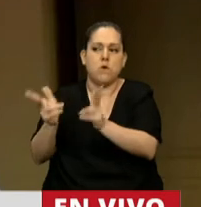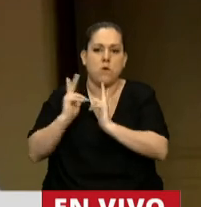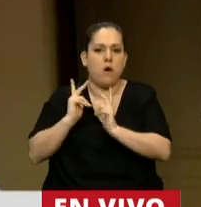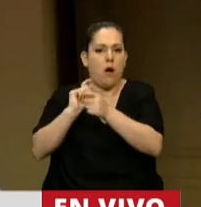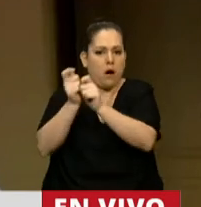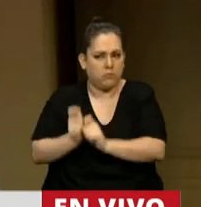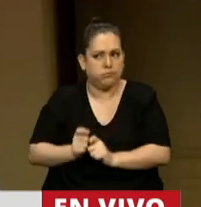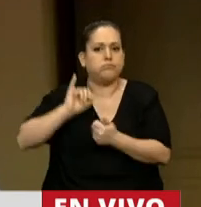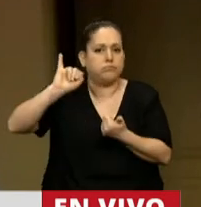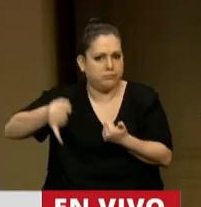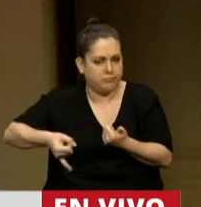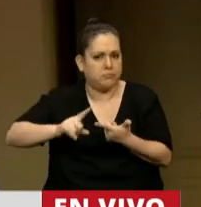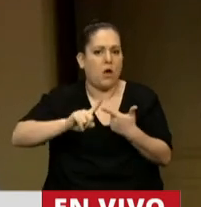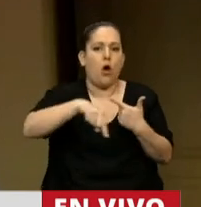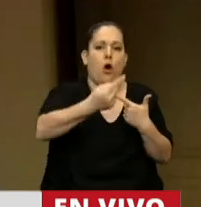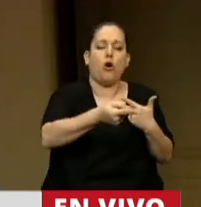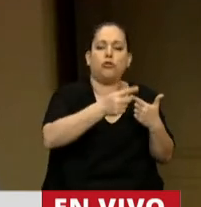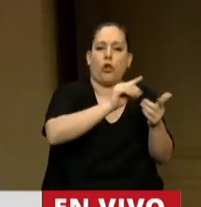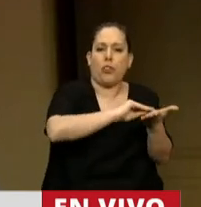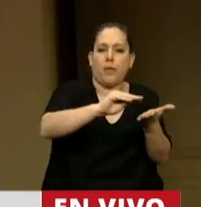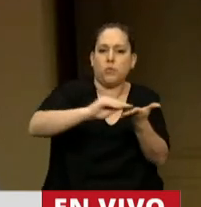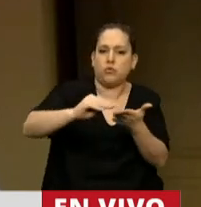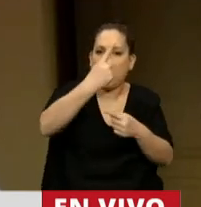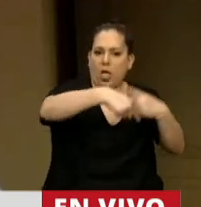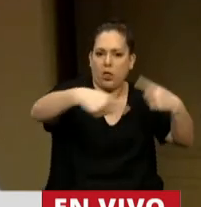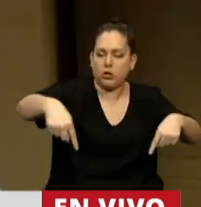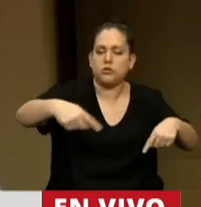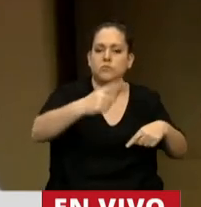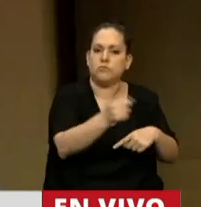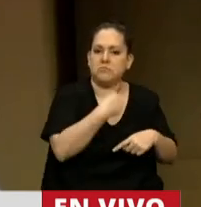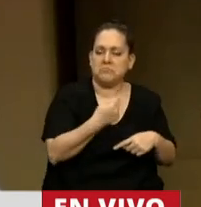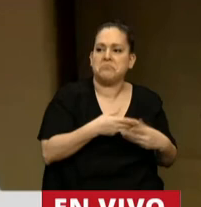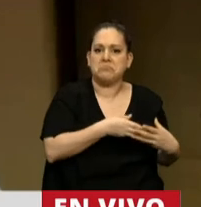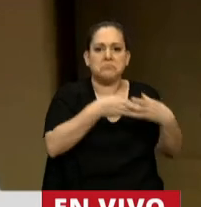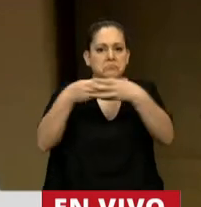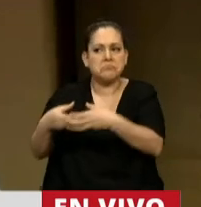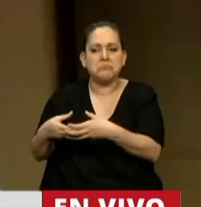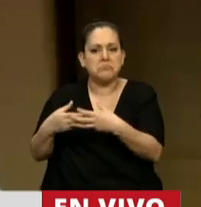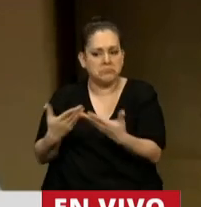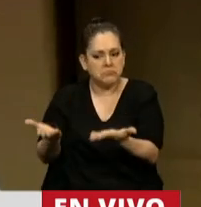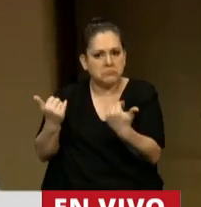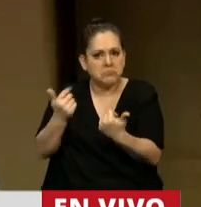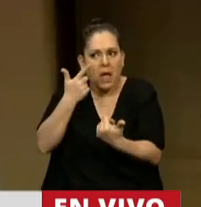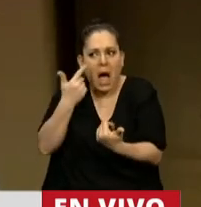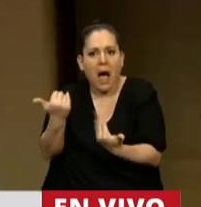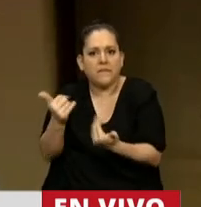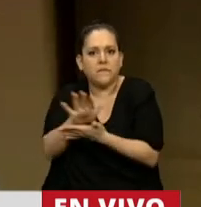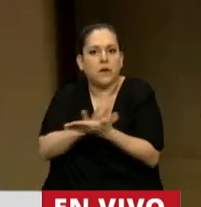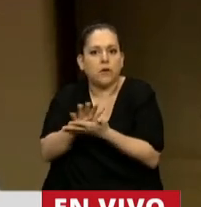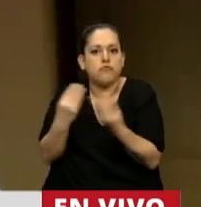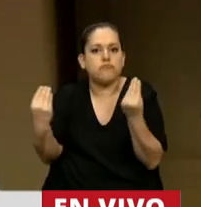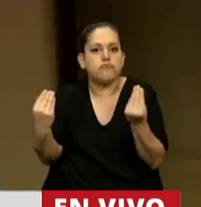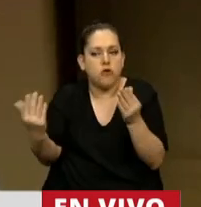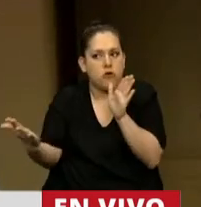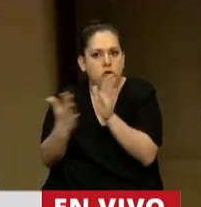diputado Cano y otros diputados de nuestro interbloque muy enfáticos en la necesidad de darle una solución a la crisis